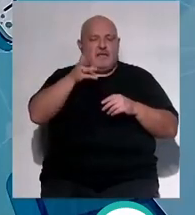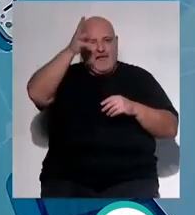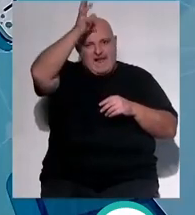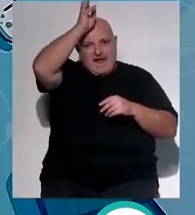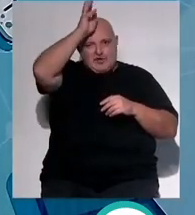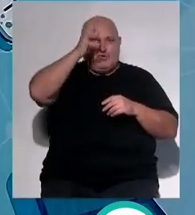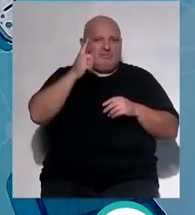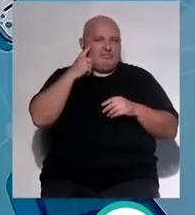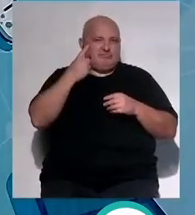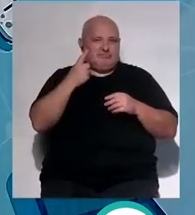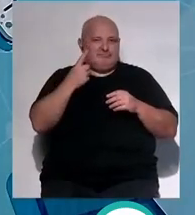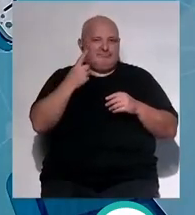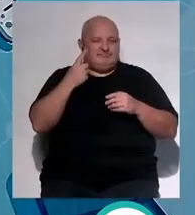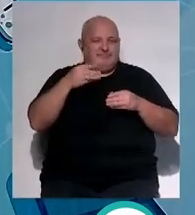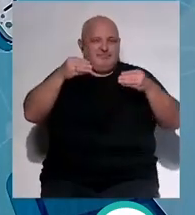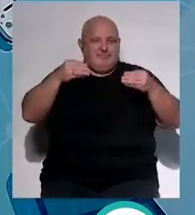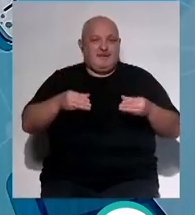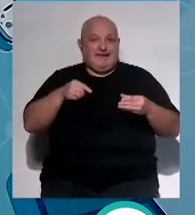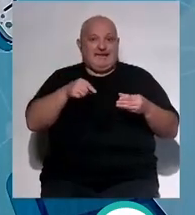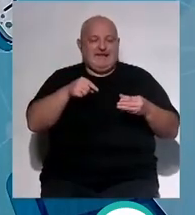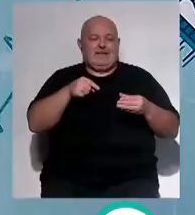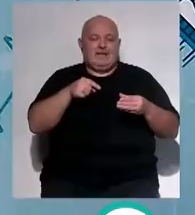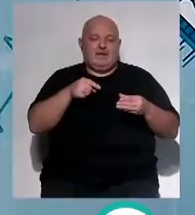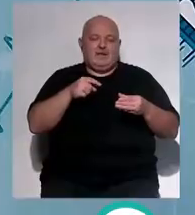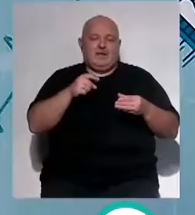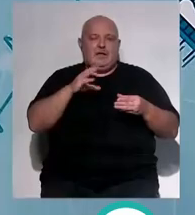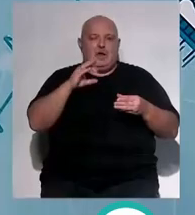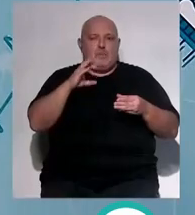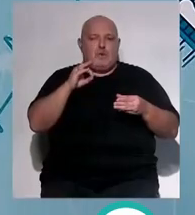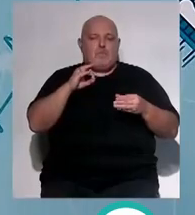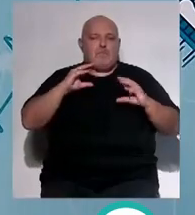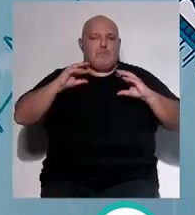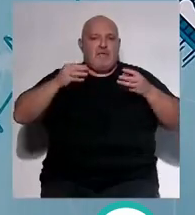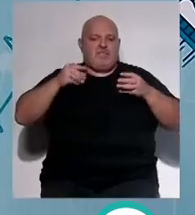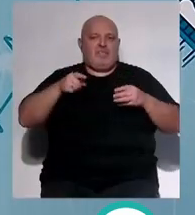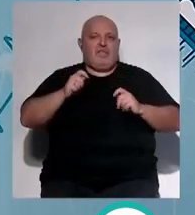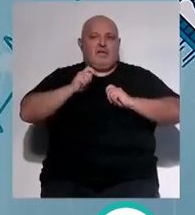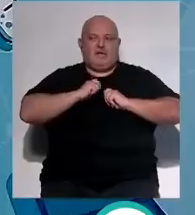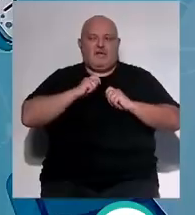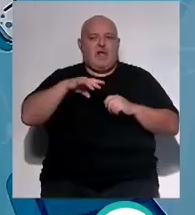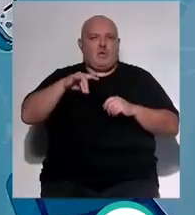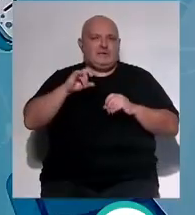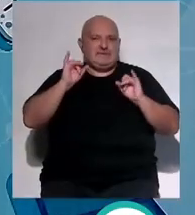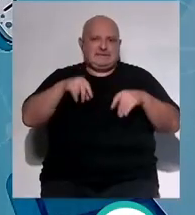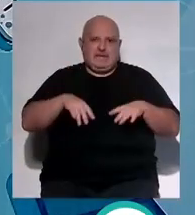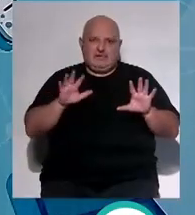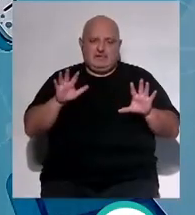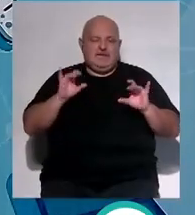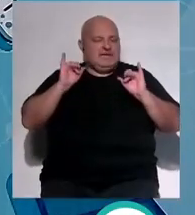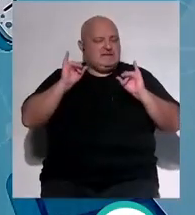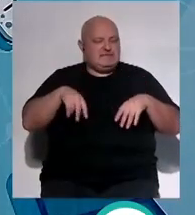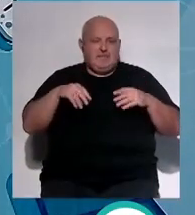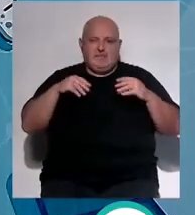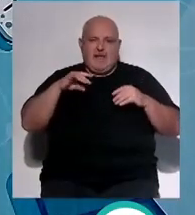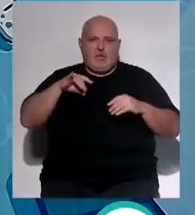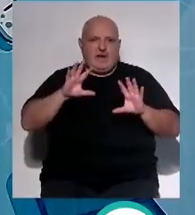la portada de su caja ese es saludable que copo de maíz ese por ejemplo que no sea azucarado el copo de maíz sin más ese por